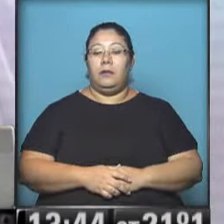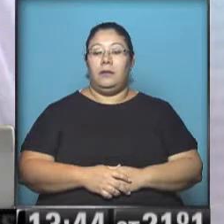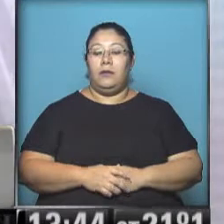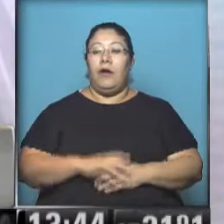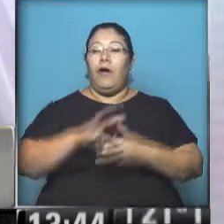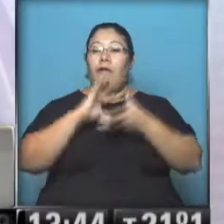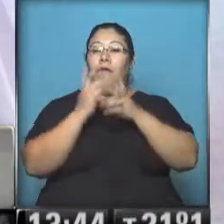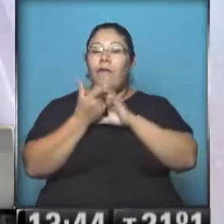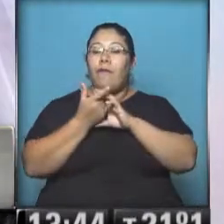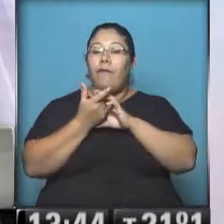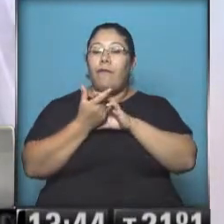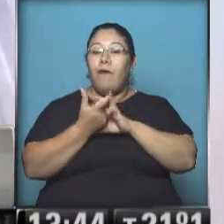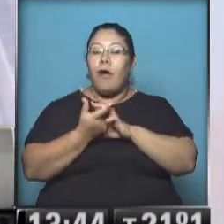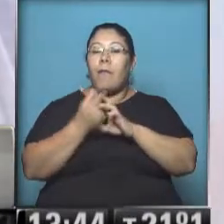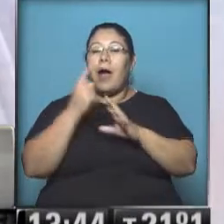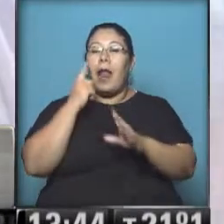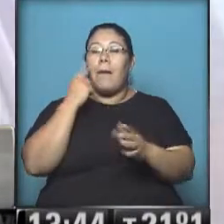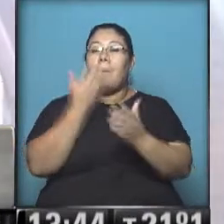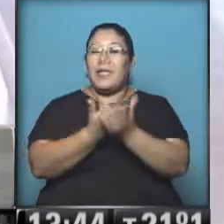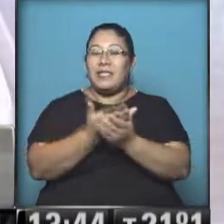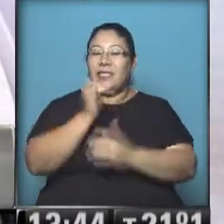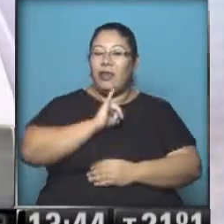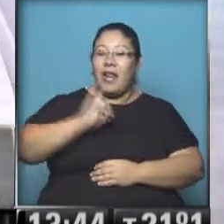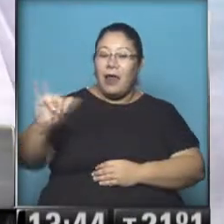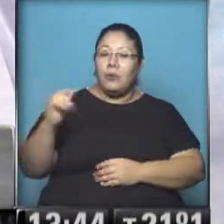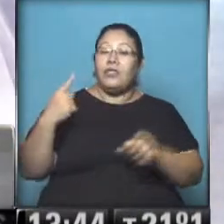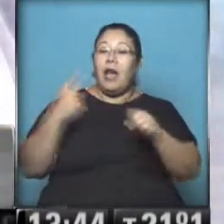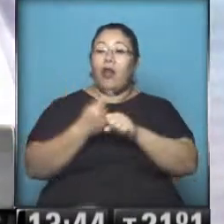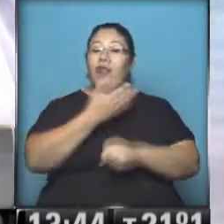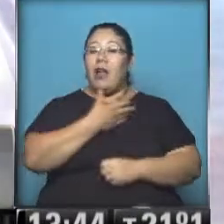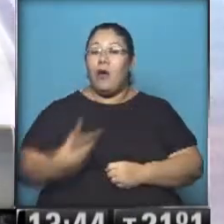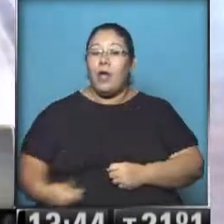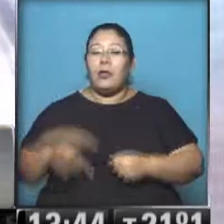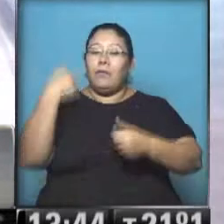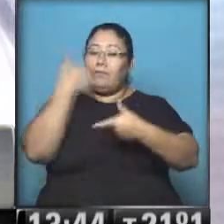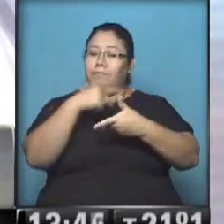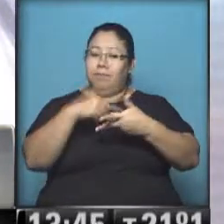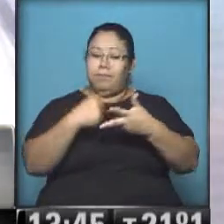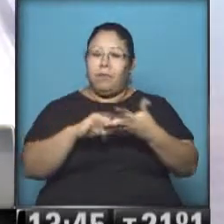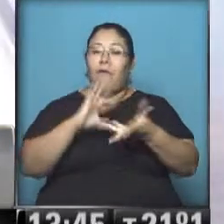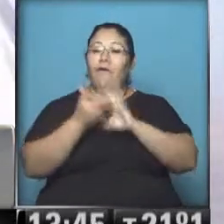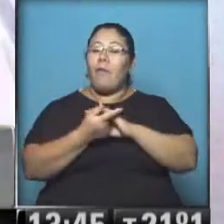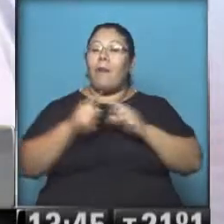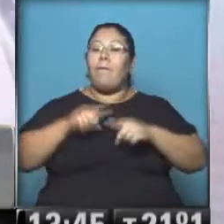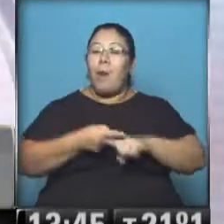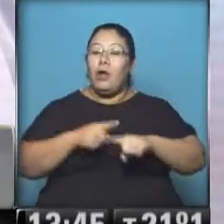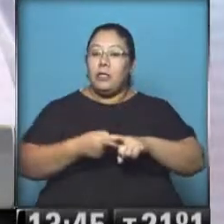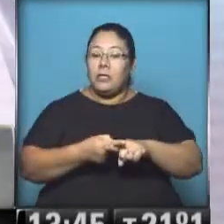confrontación y la presentación de esta denuncia contra el gobierno. Son todos elementos políticos que